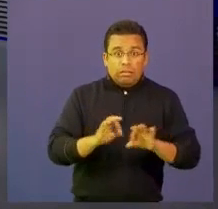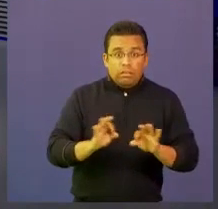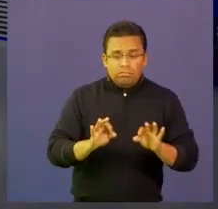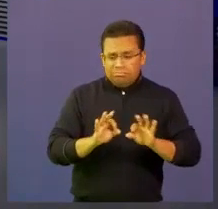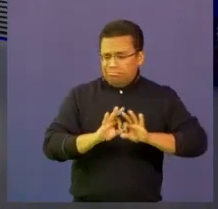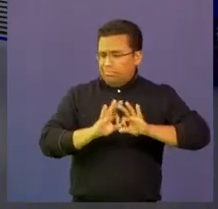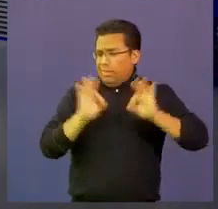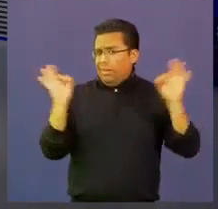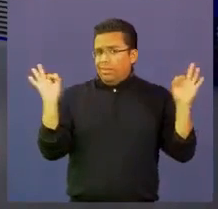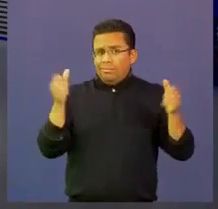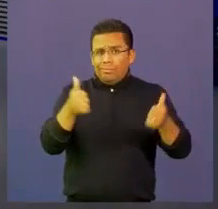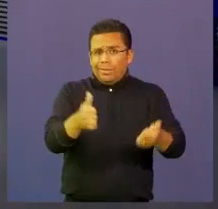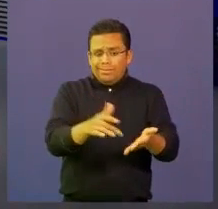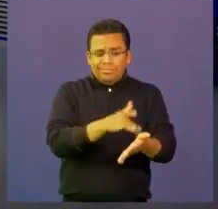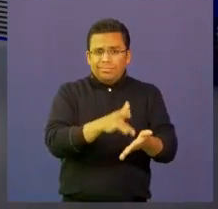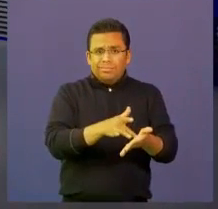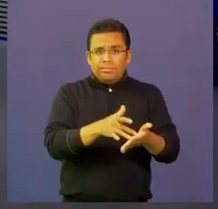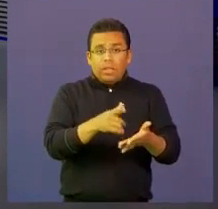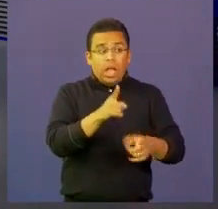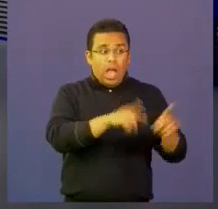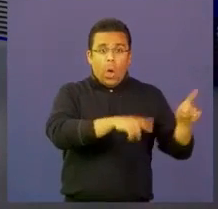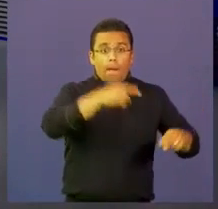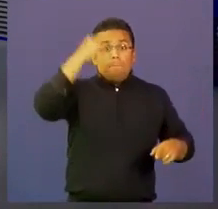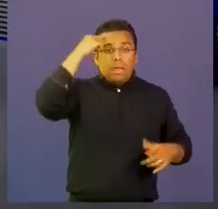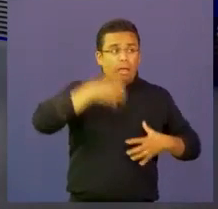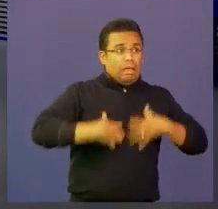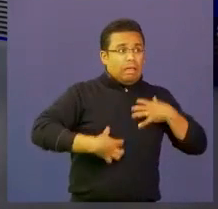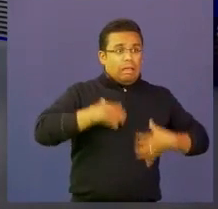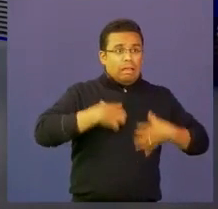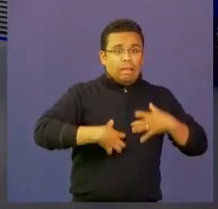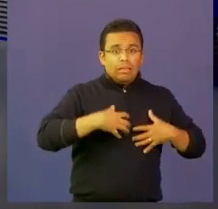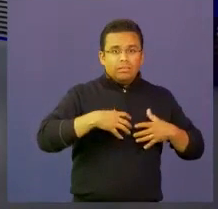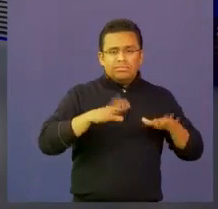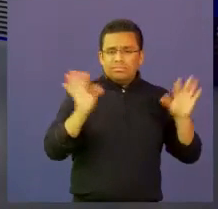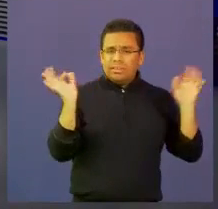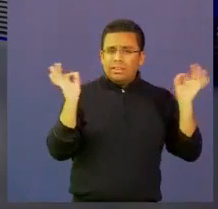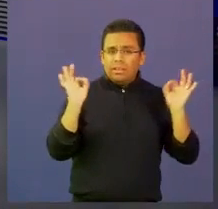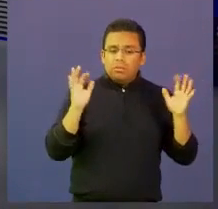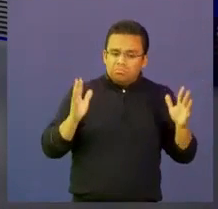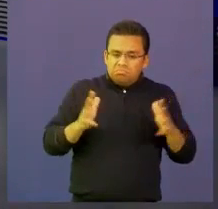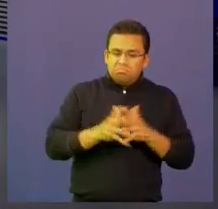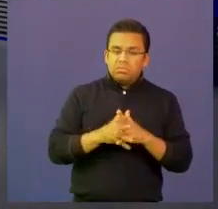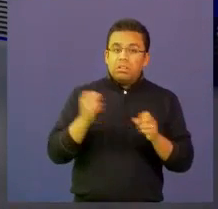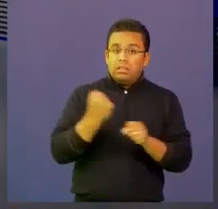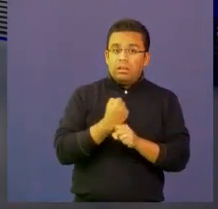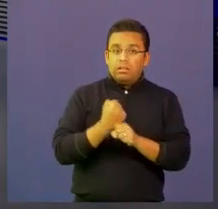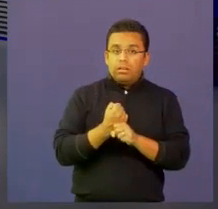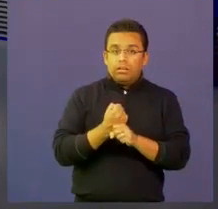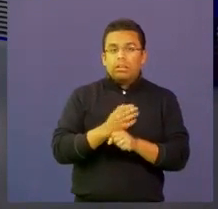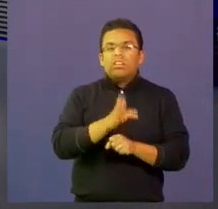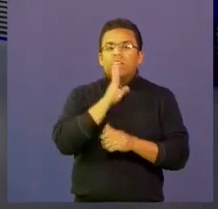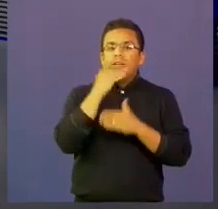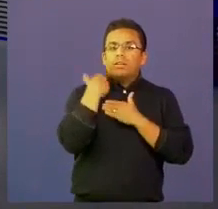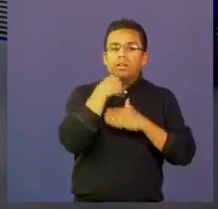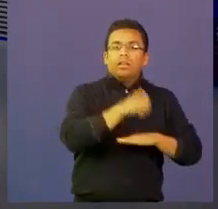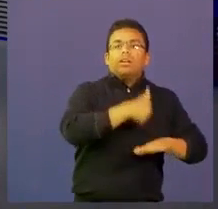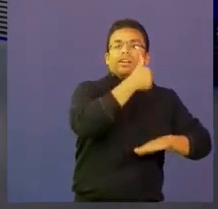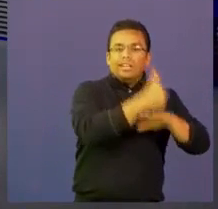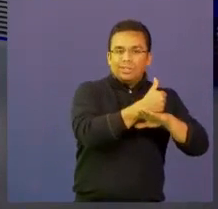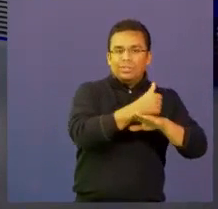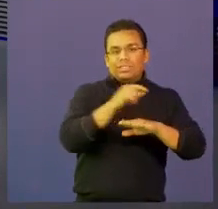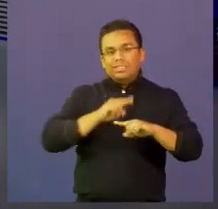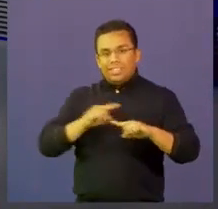vencer el miedo, realmente podemos articular un gran trabajo. Y en esto tienen una gran responsabilidad los rectores y los directivos. Creo que